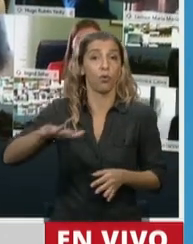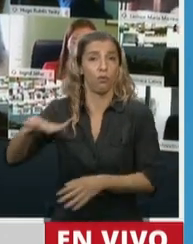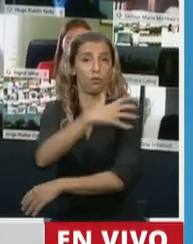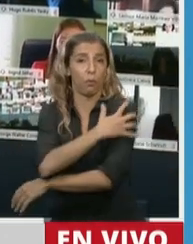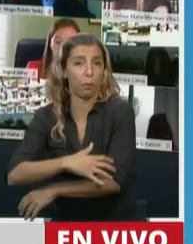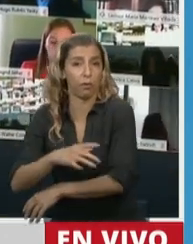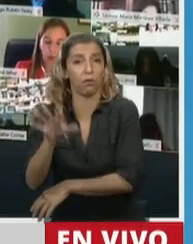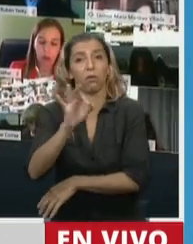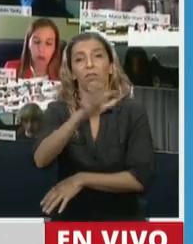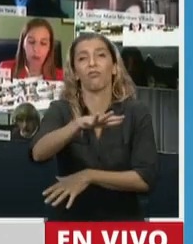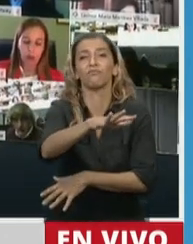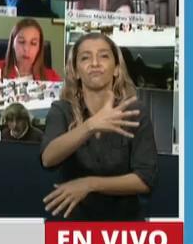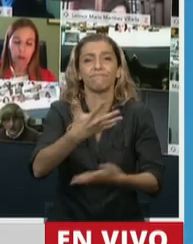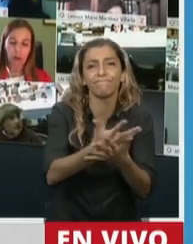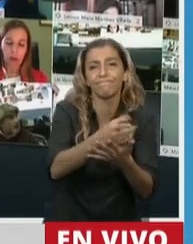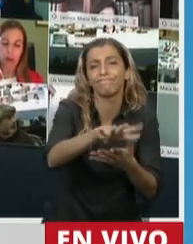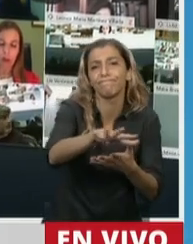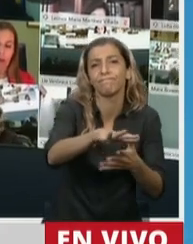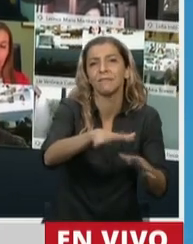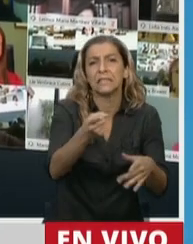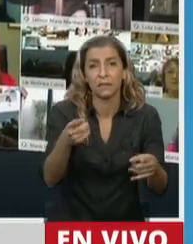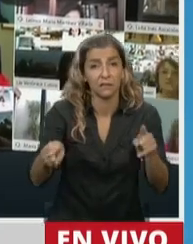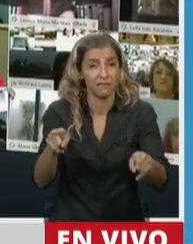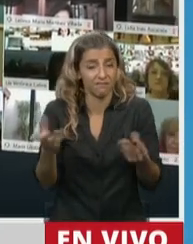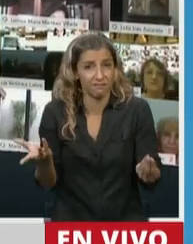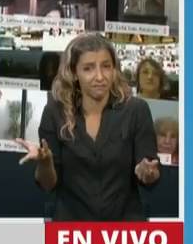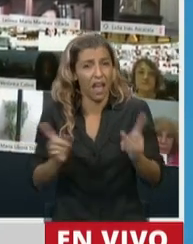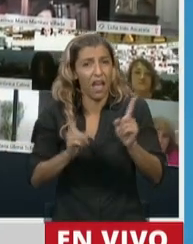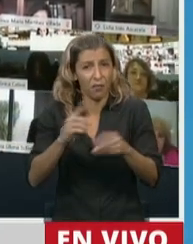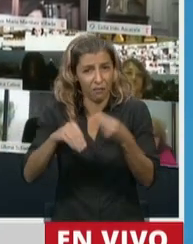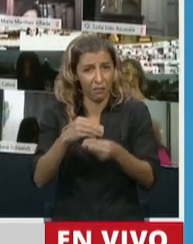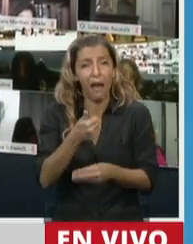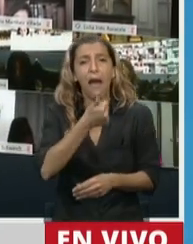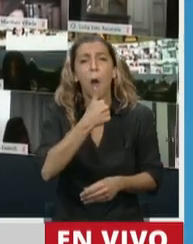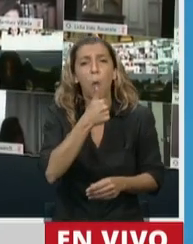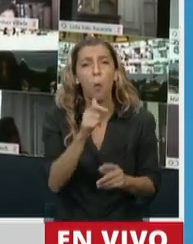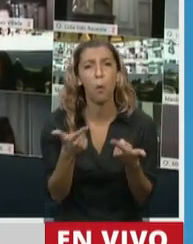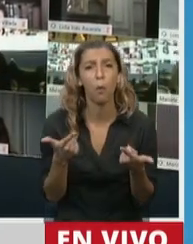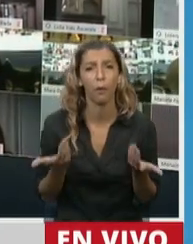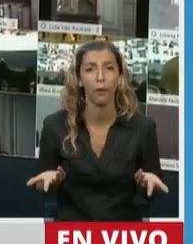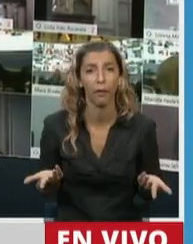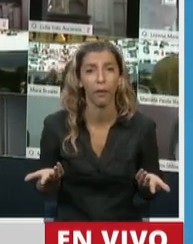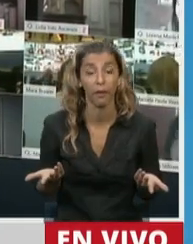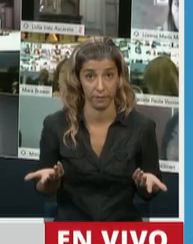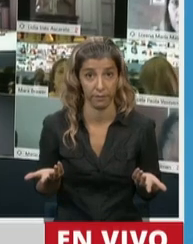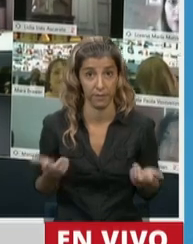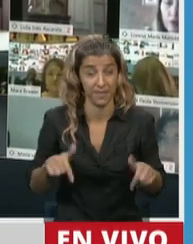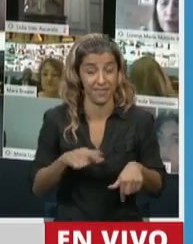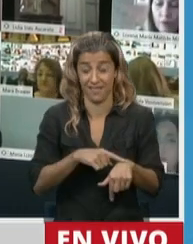Buenos Aires, es donde no hay agua, muchas familias no tienen agua, están afectadas por la pandemia.